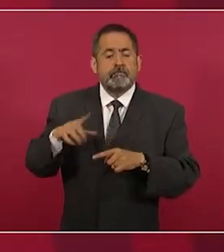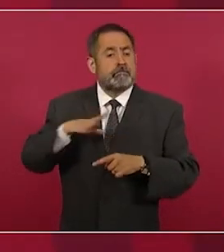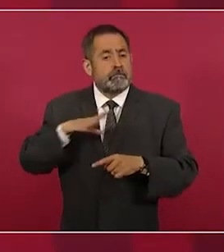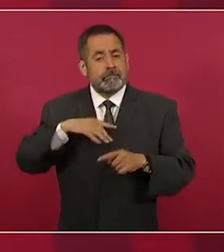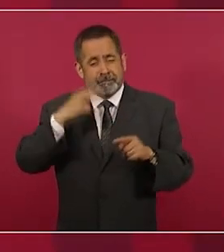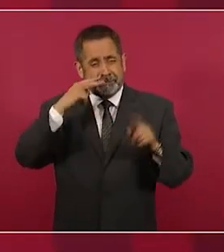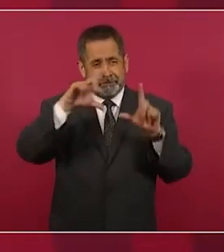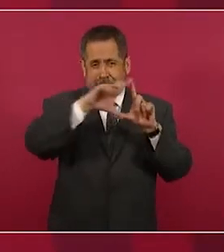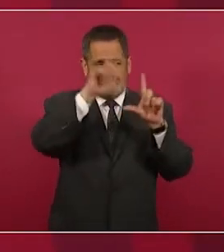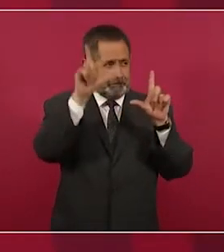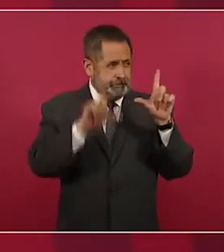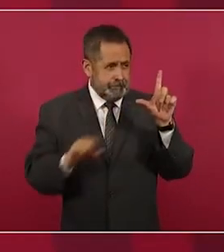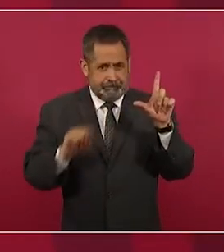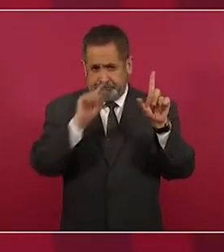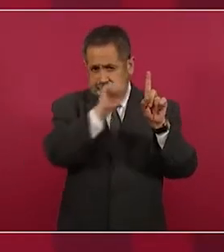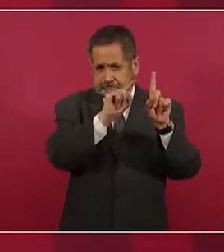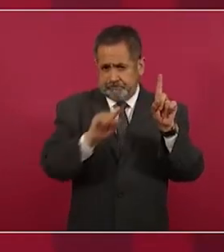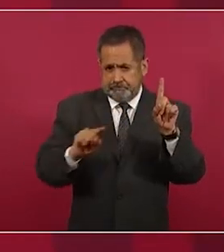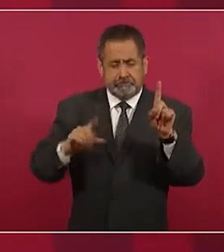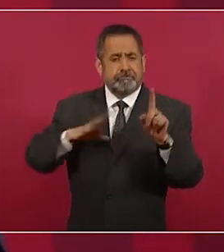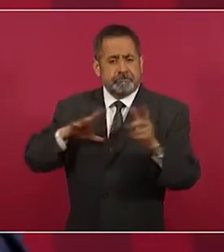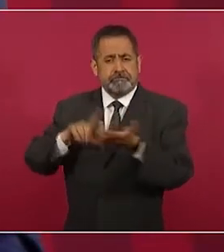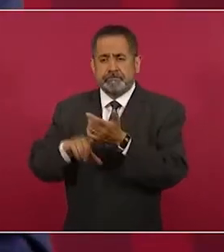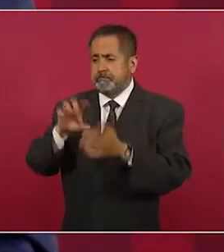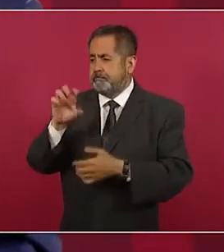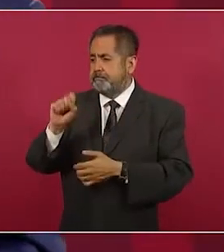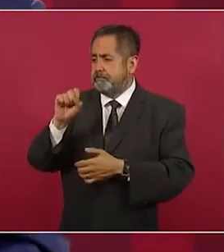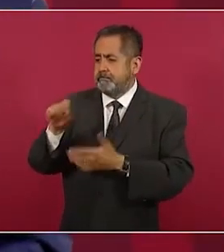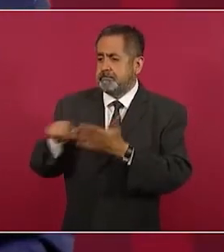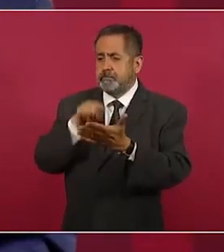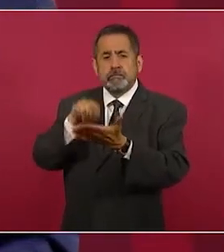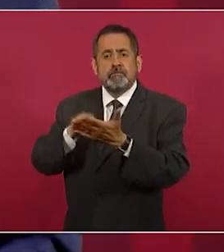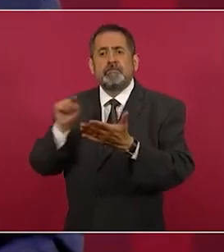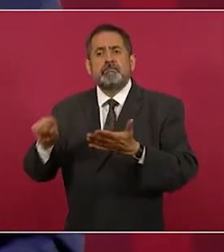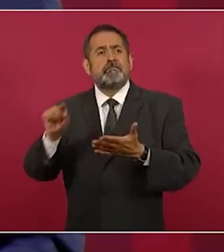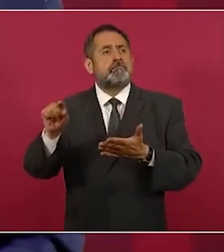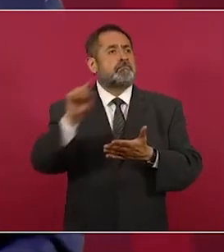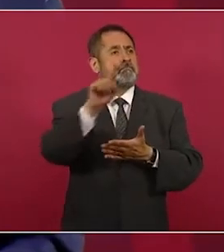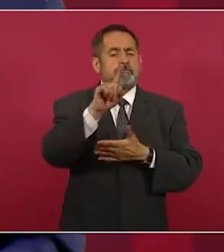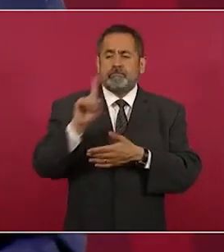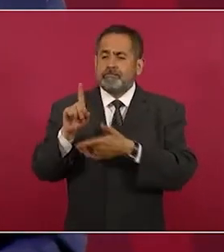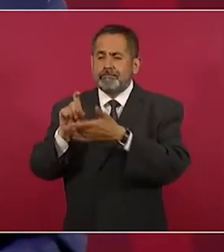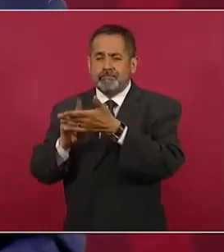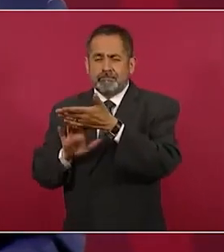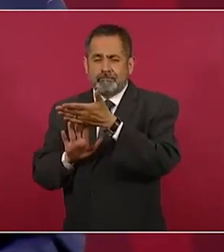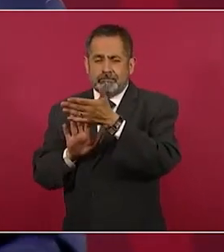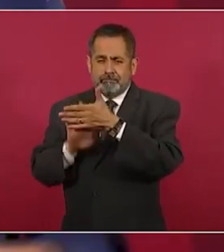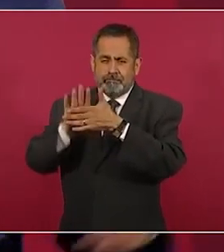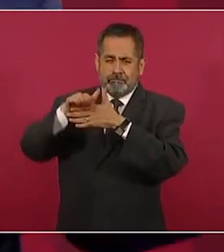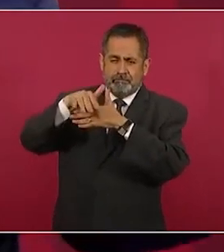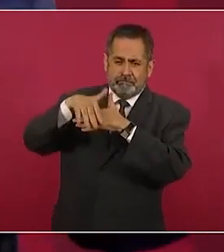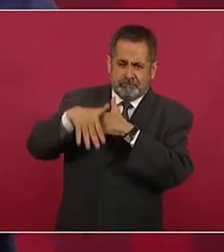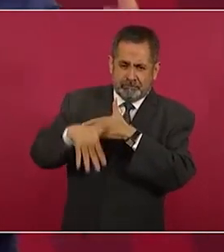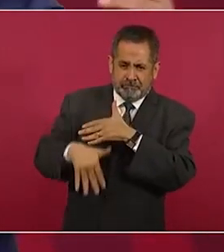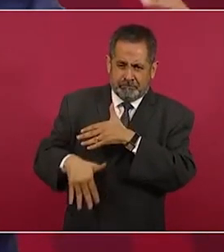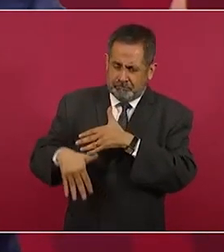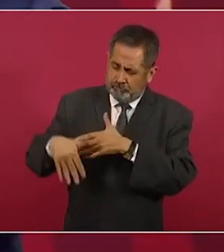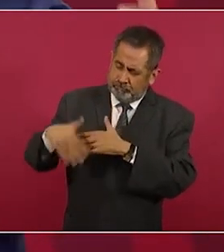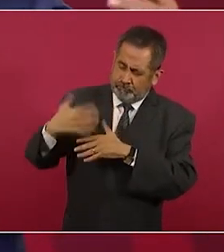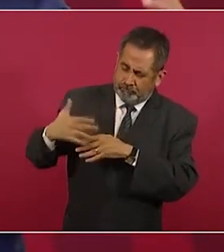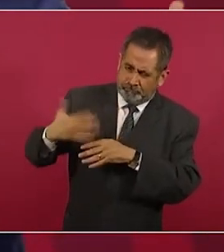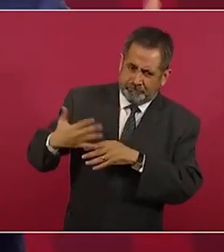hidroeléctricas en el país que se hicieron